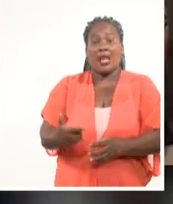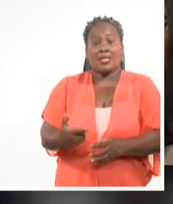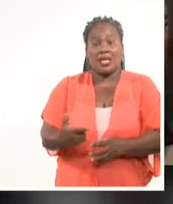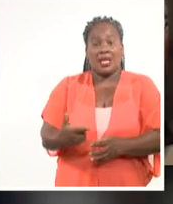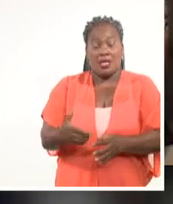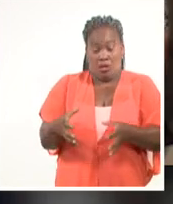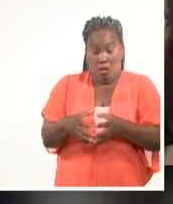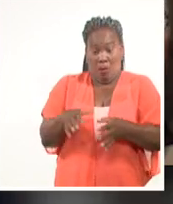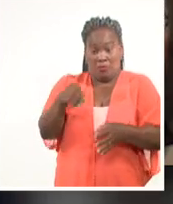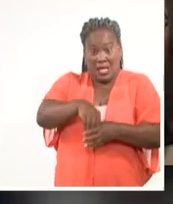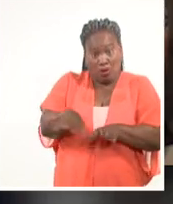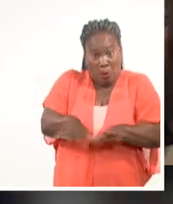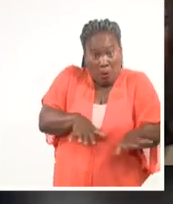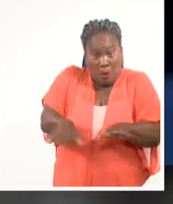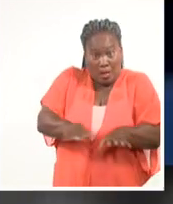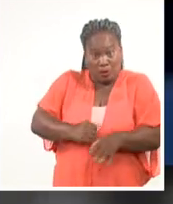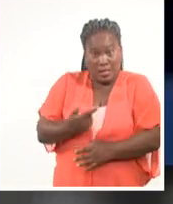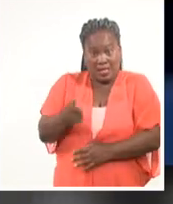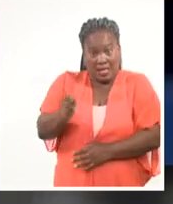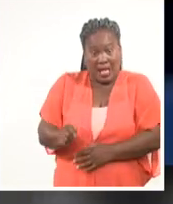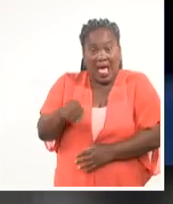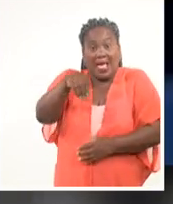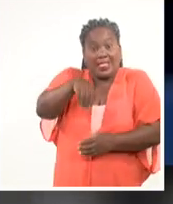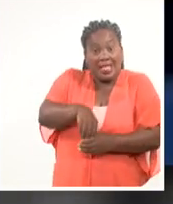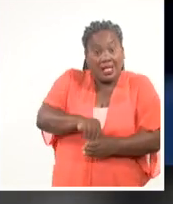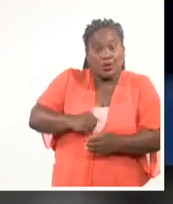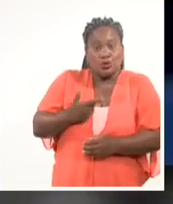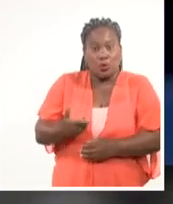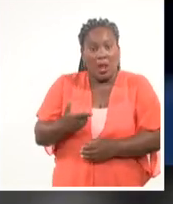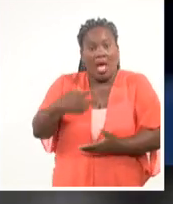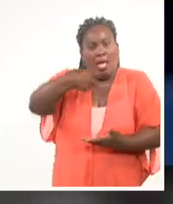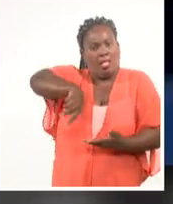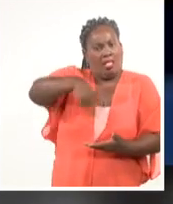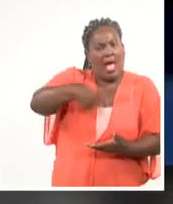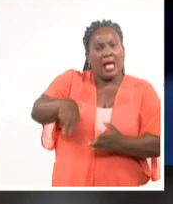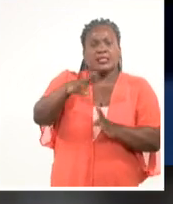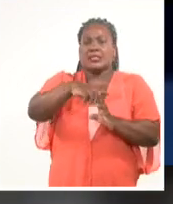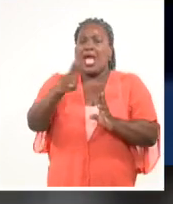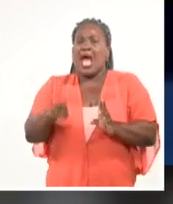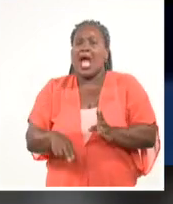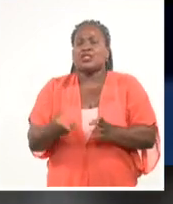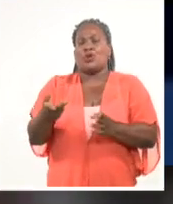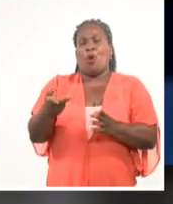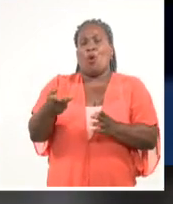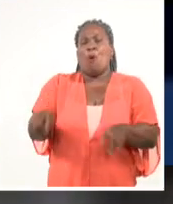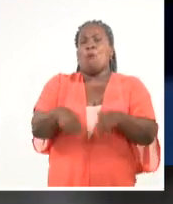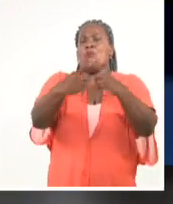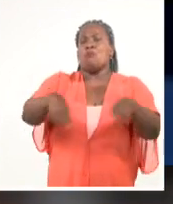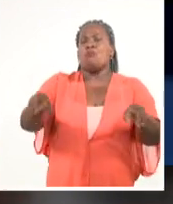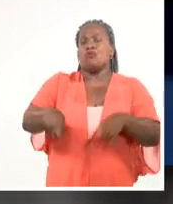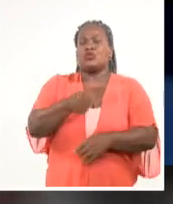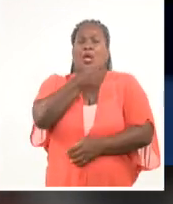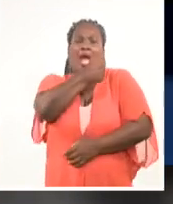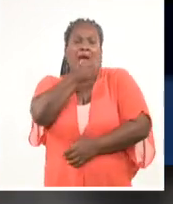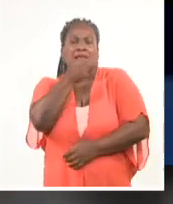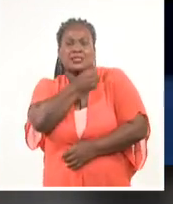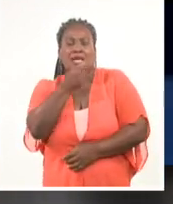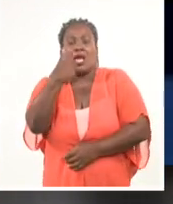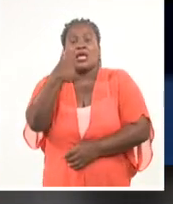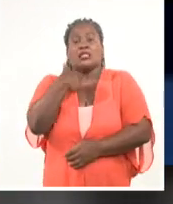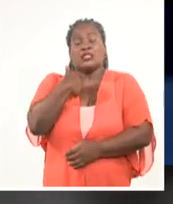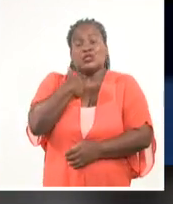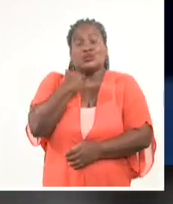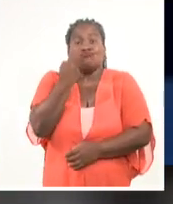que es parte de la cultura. La danza, el teatro, la música, el canto, la plástica. Yo tengo cierta apreciación de esas